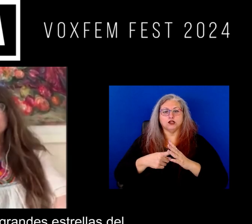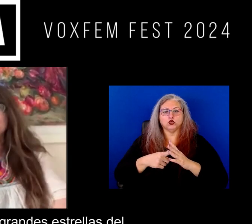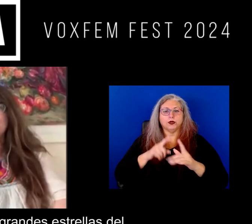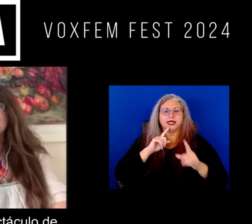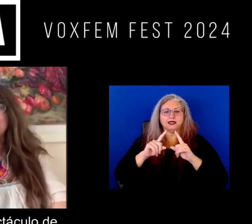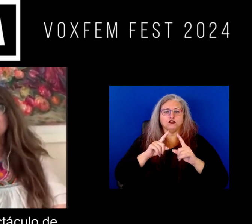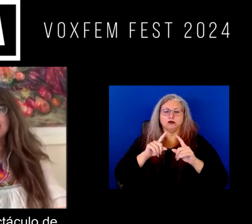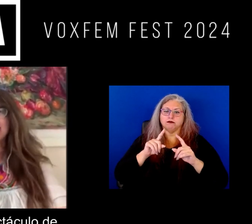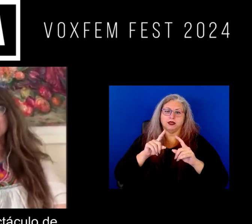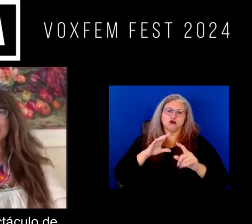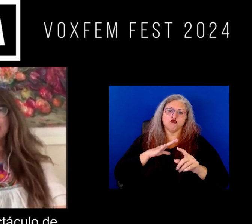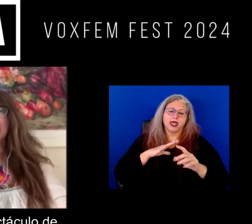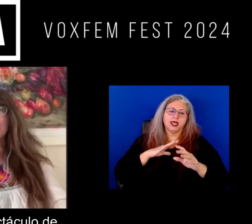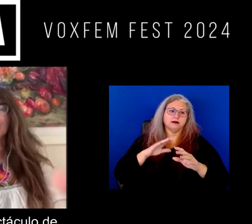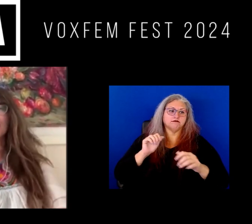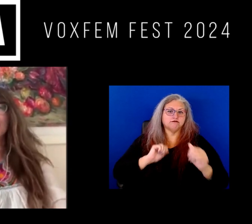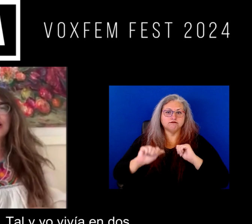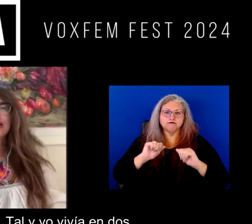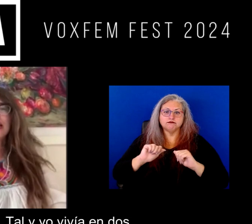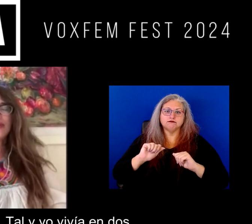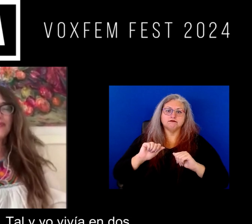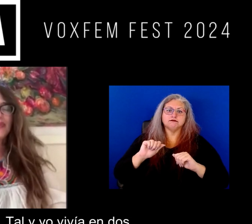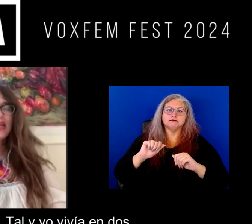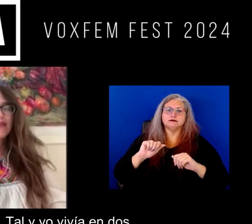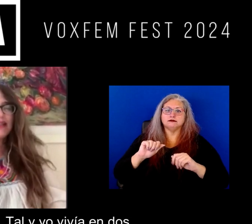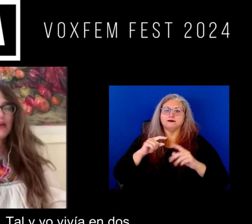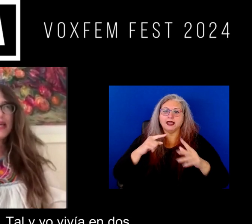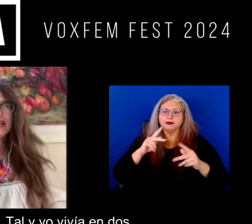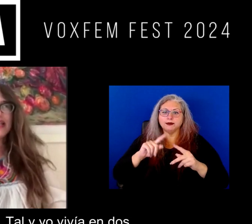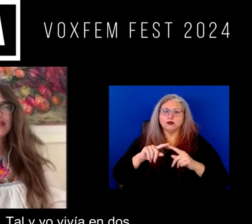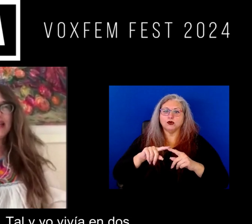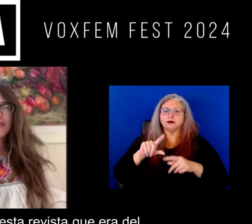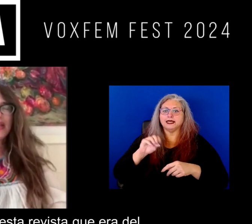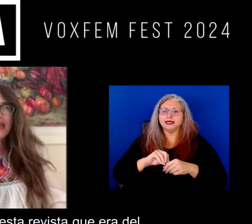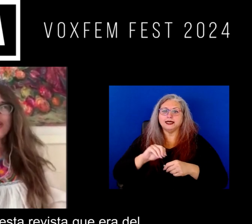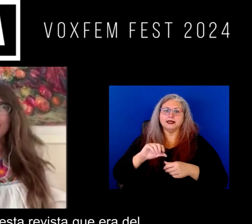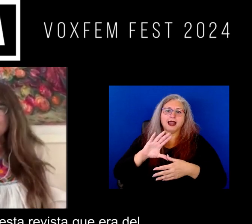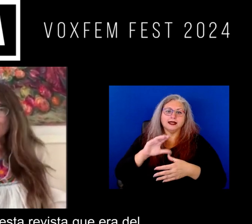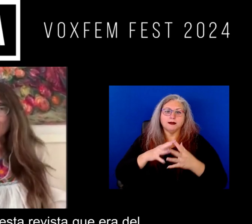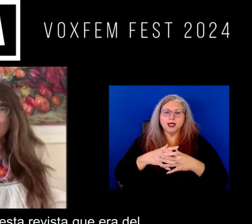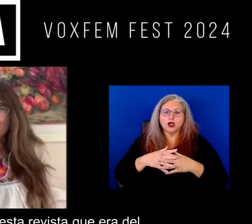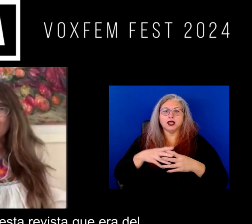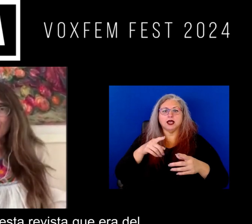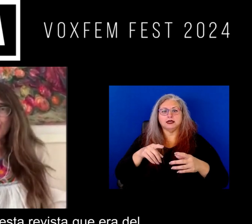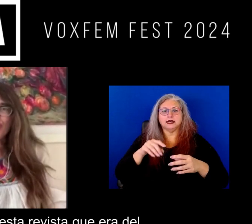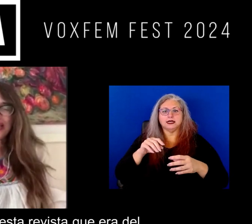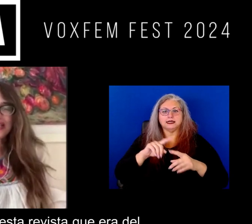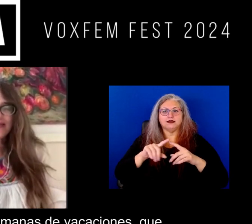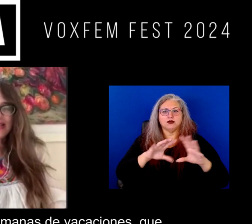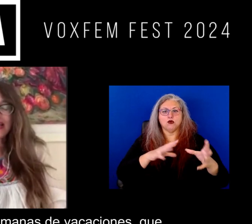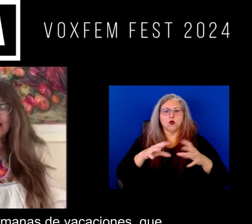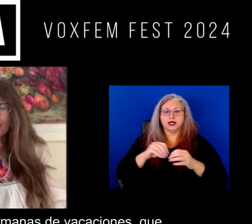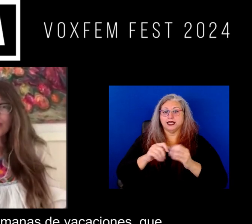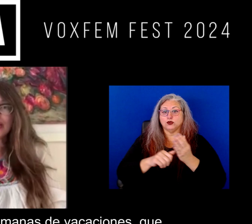entrevistar a las grandes estrellas del espectáculo de Latinoamérica tal y yo vivía en dos mundos ¿no? yo en esa